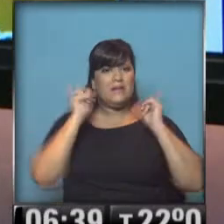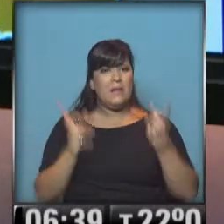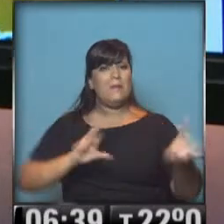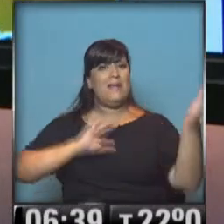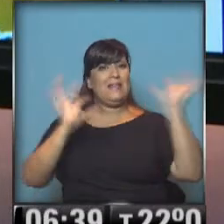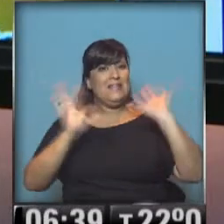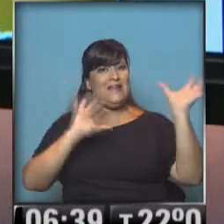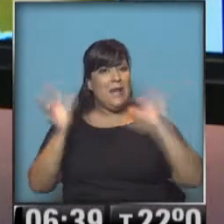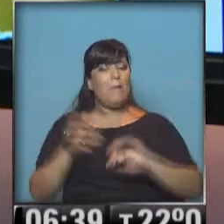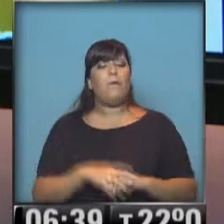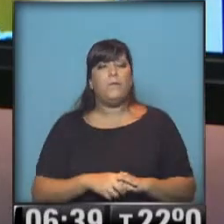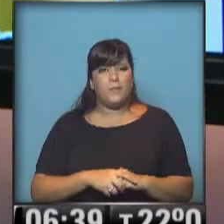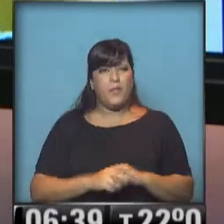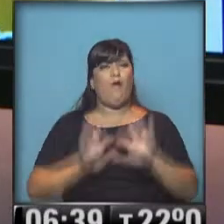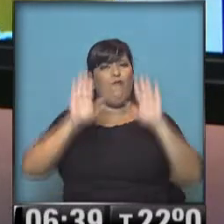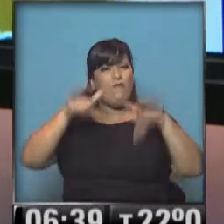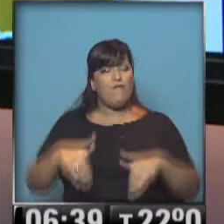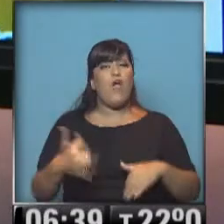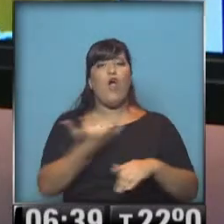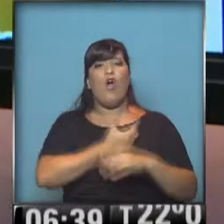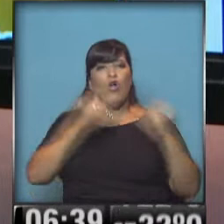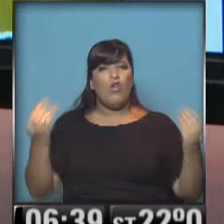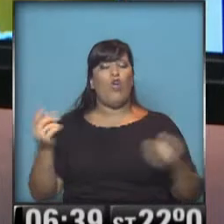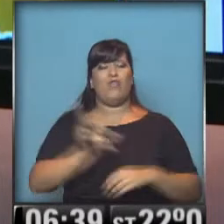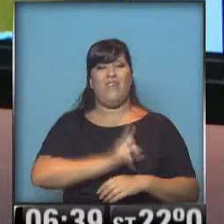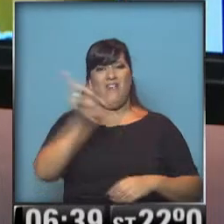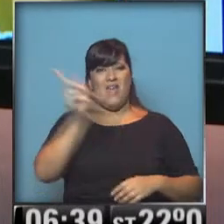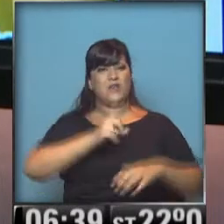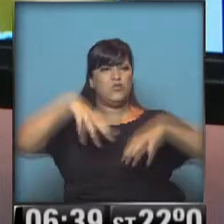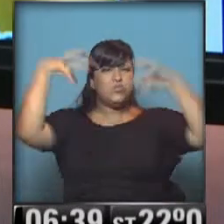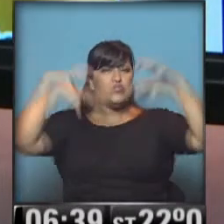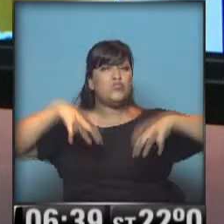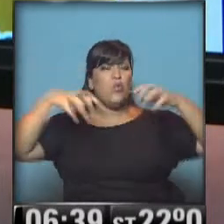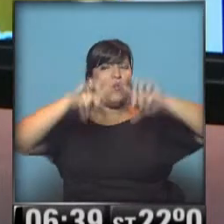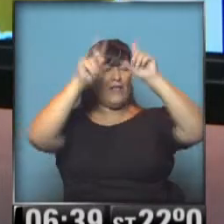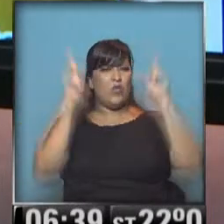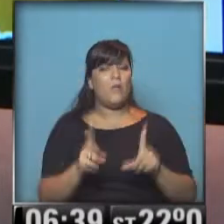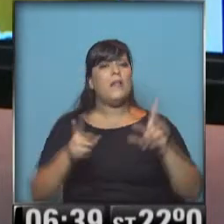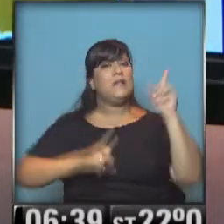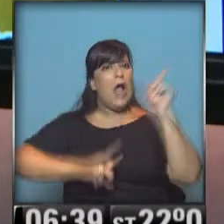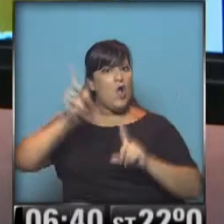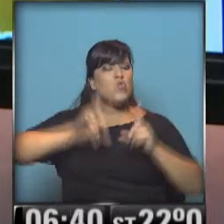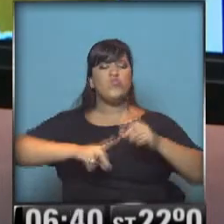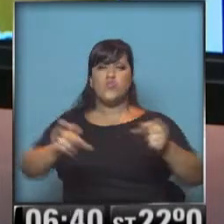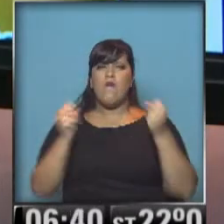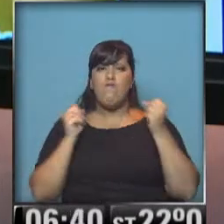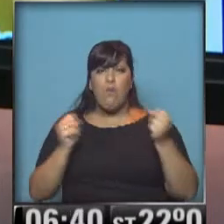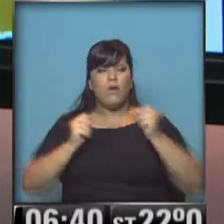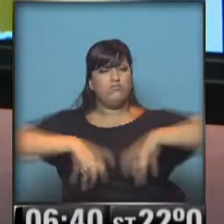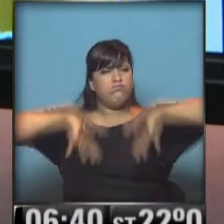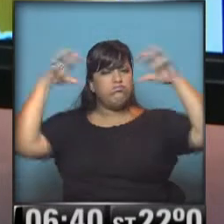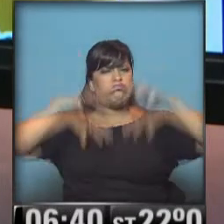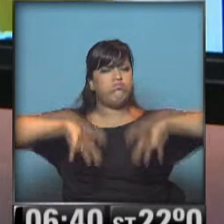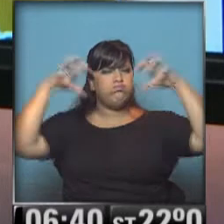meteorológicas de mal tiempo se van a concentrar en el este de la región, lluvias y tormentas, algunas bastante intensas, con abundante caída de agua,